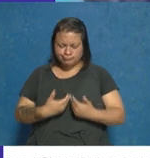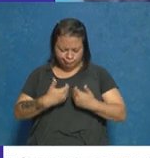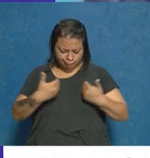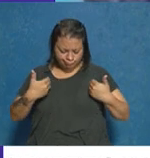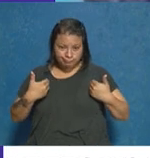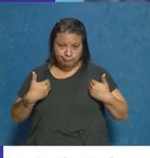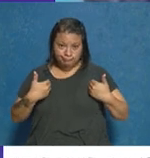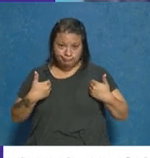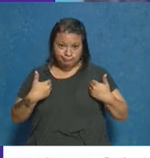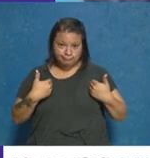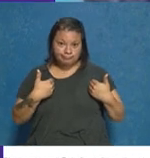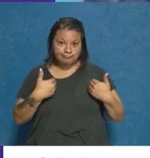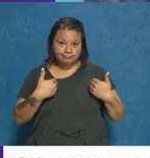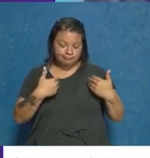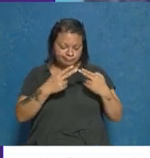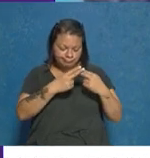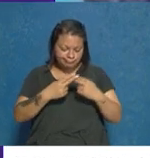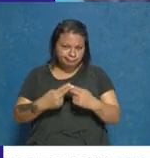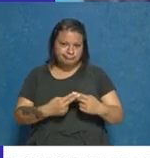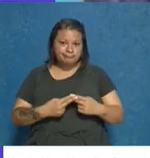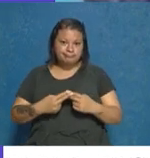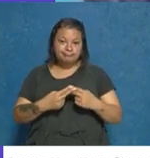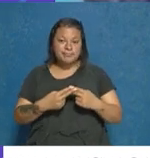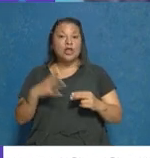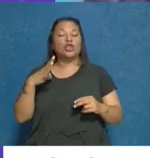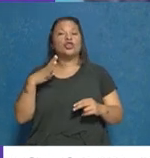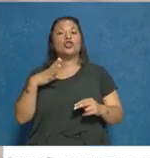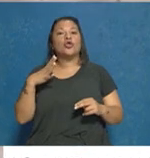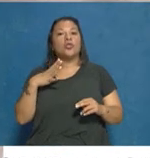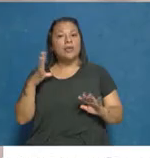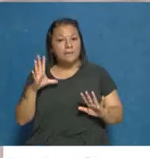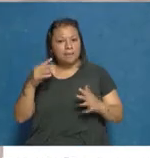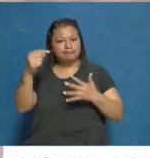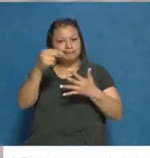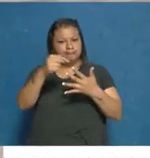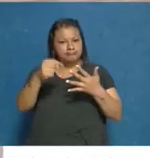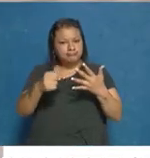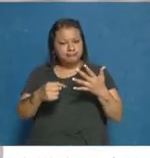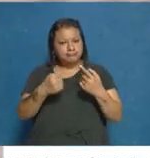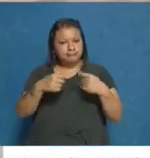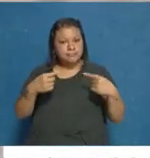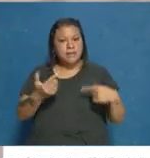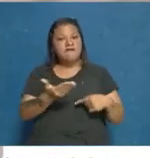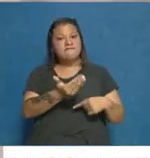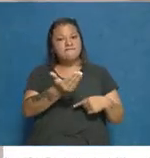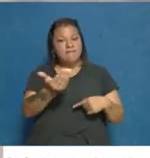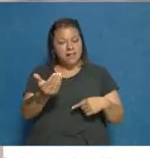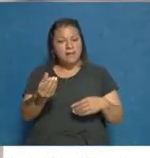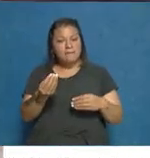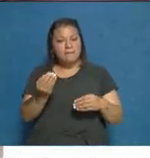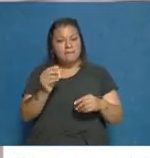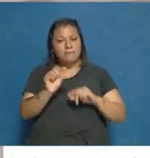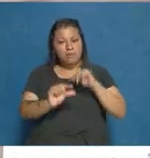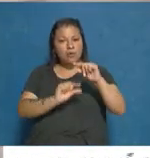parcial de esta autopsia, porque todavía hay una serie de elementos que seguro se van a ir acoplando